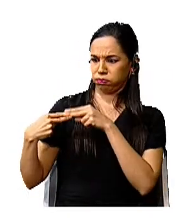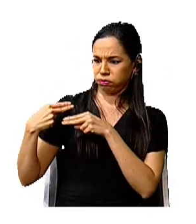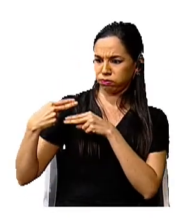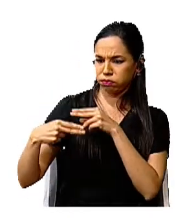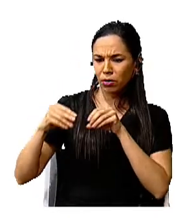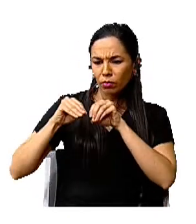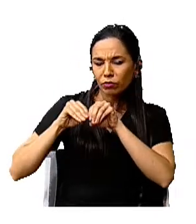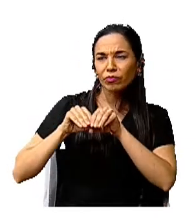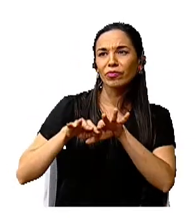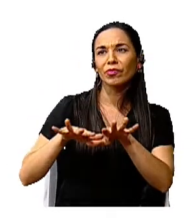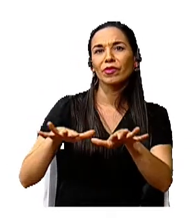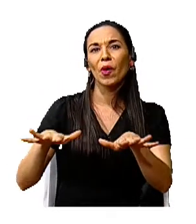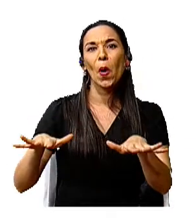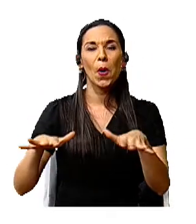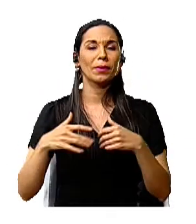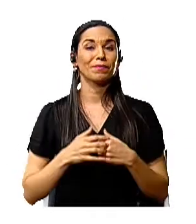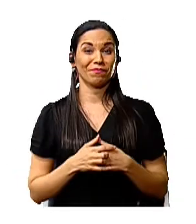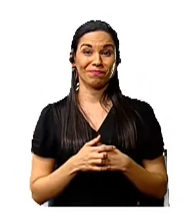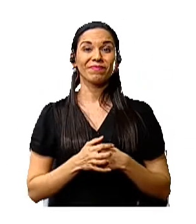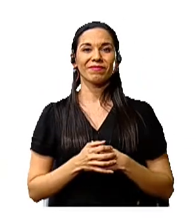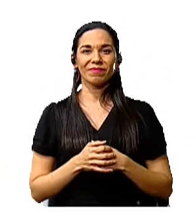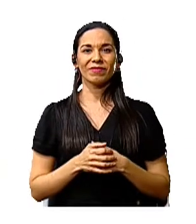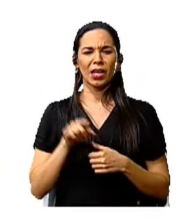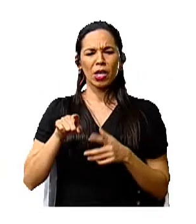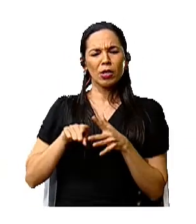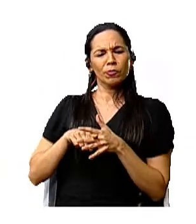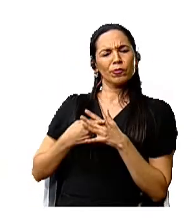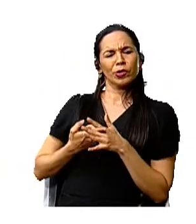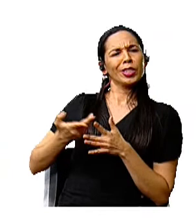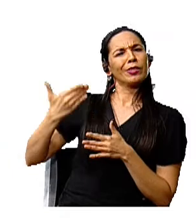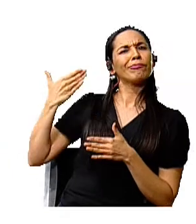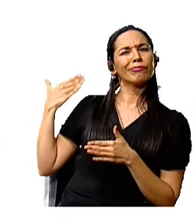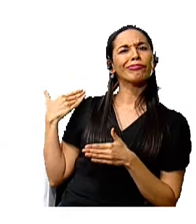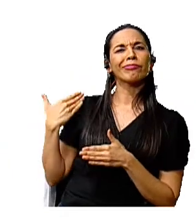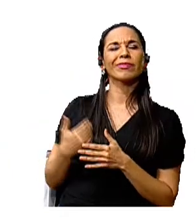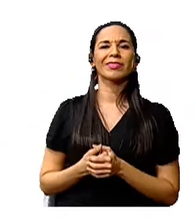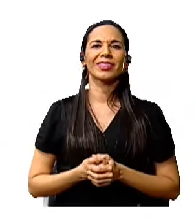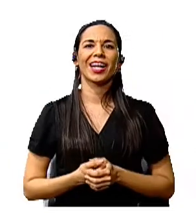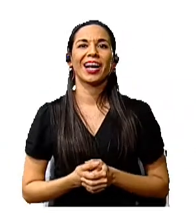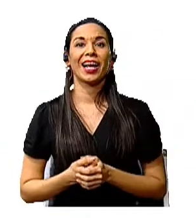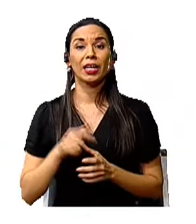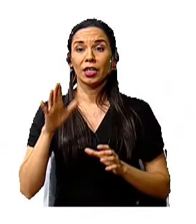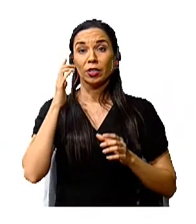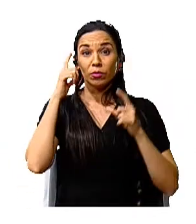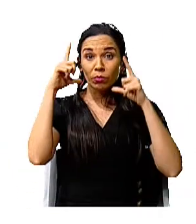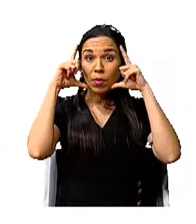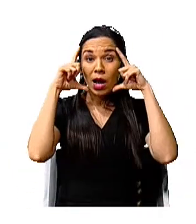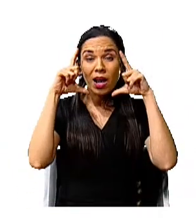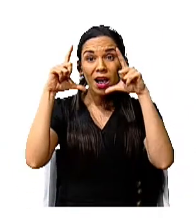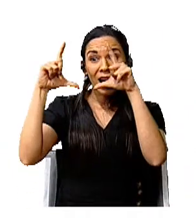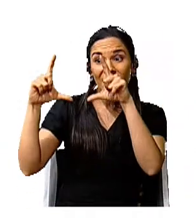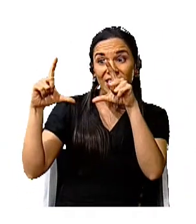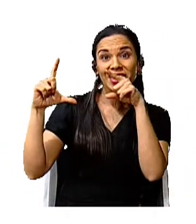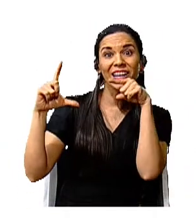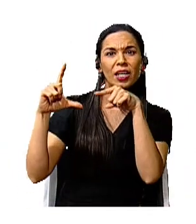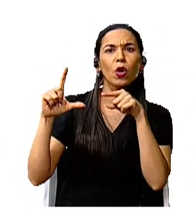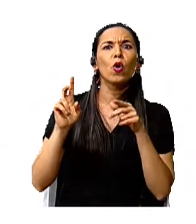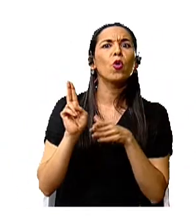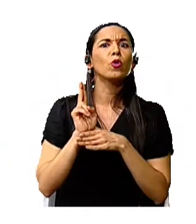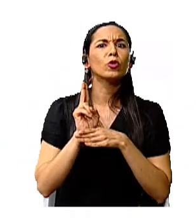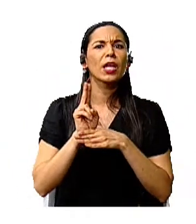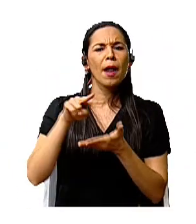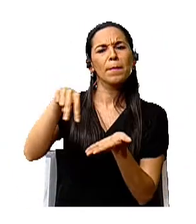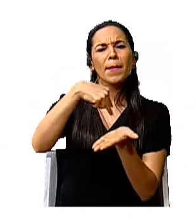pueblos originarios. Muy bien. Estas máscaras las utilizan en la danza de los